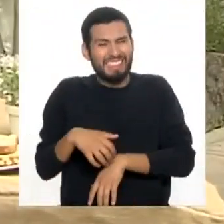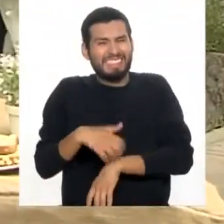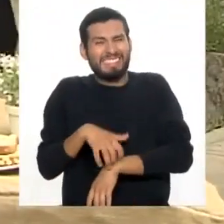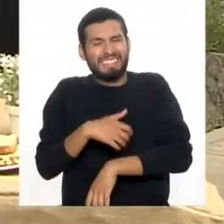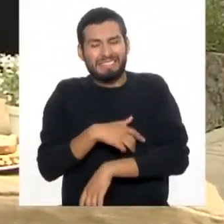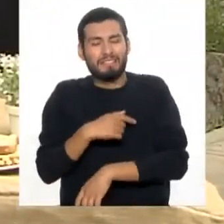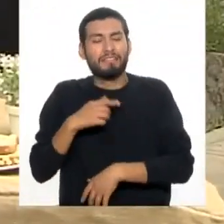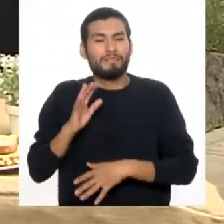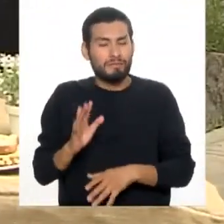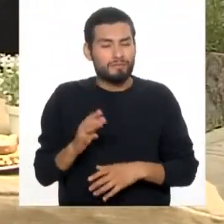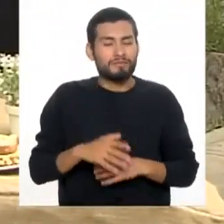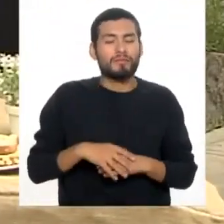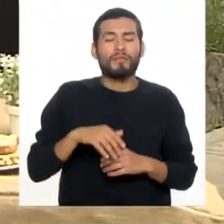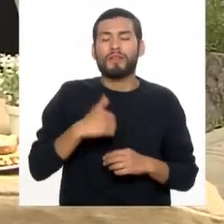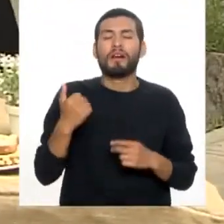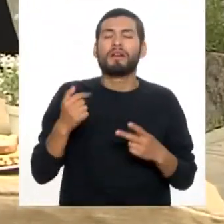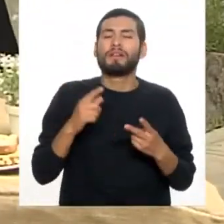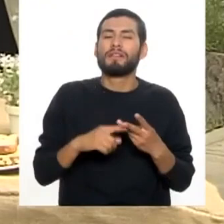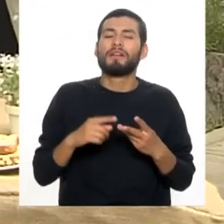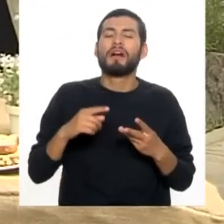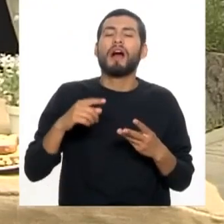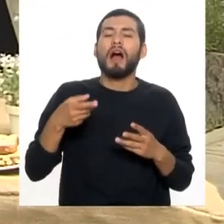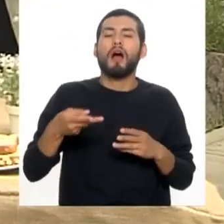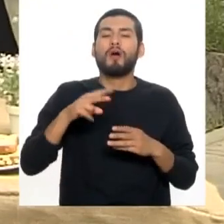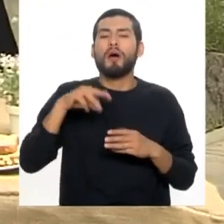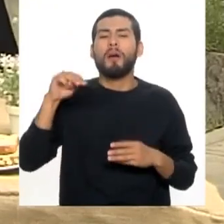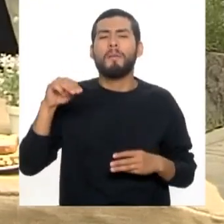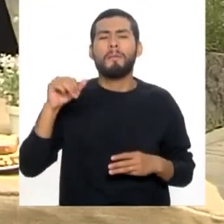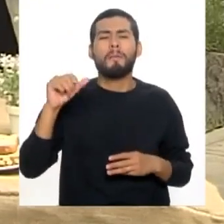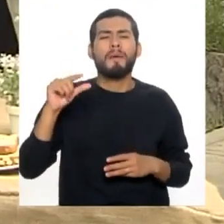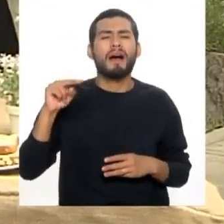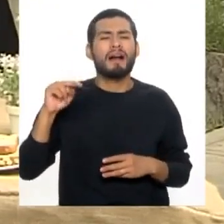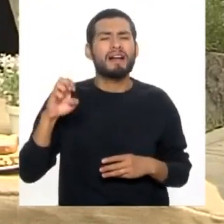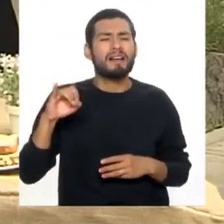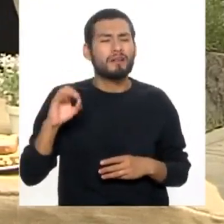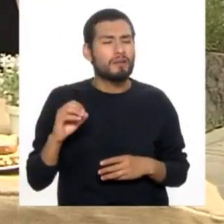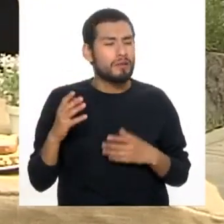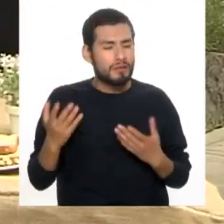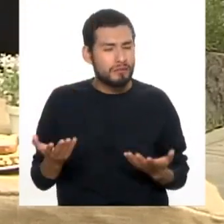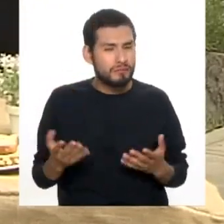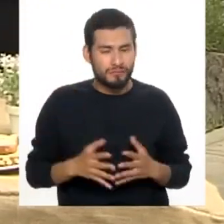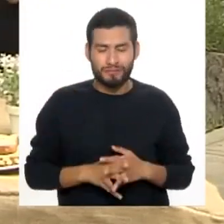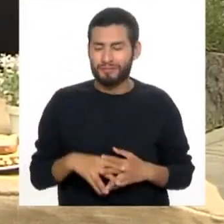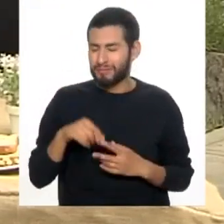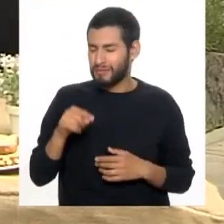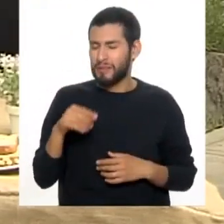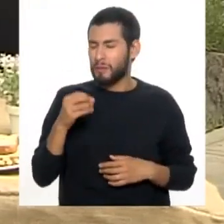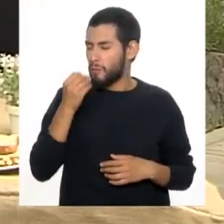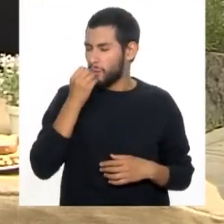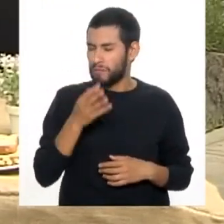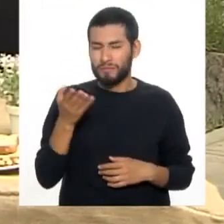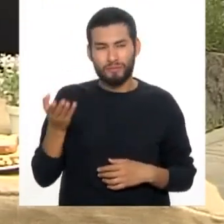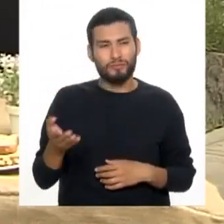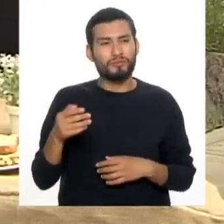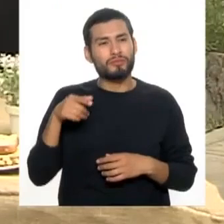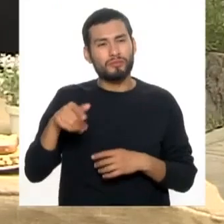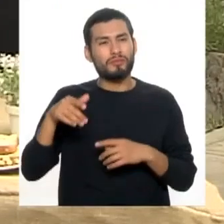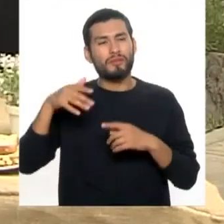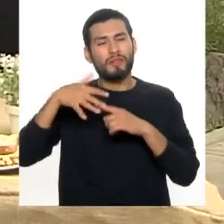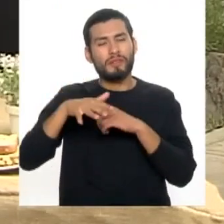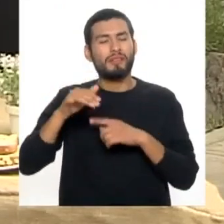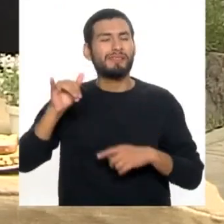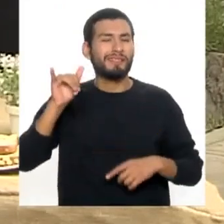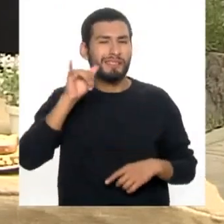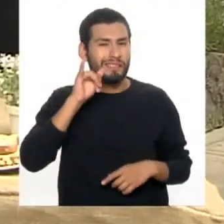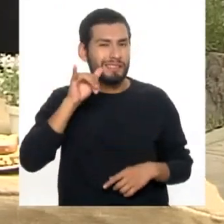Y también en aumento de magnesio. ¿Y dónde encuentras el magnesio? Pues en las maravillosas hojas, espinacas.